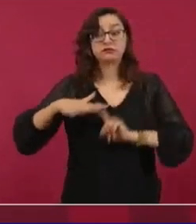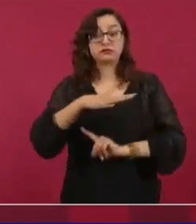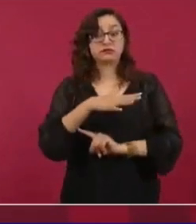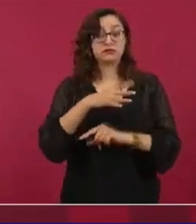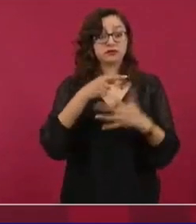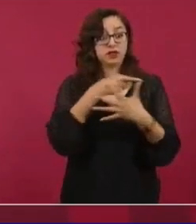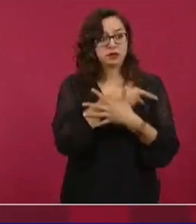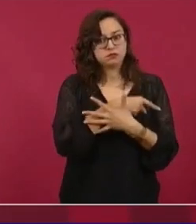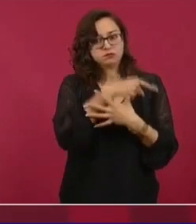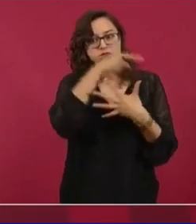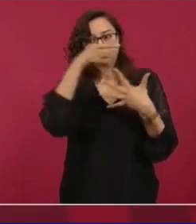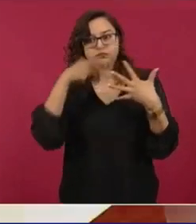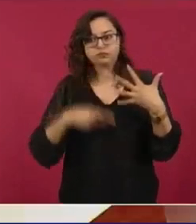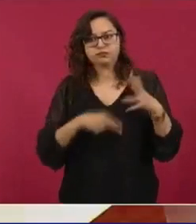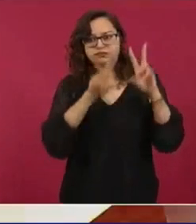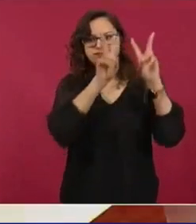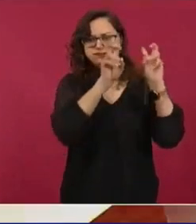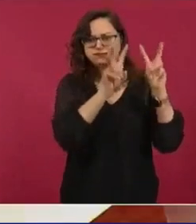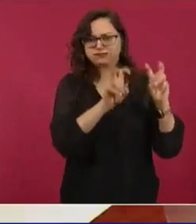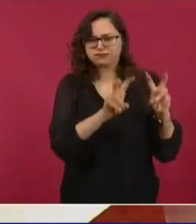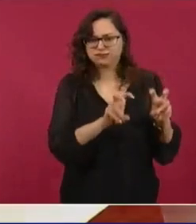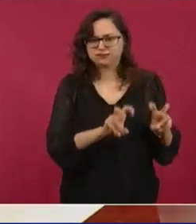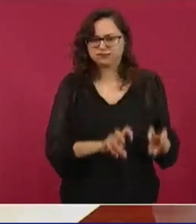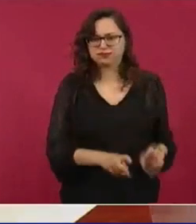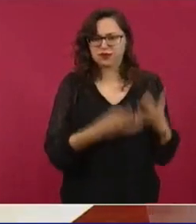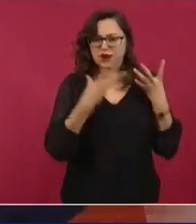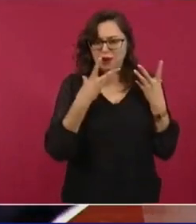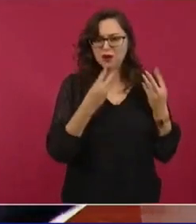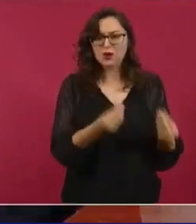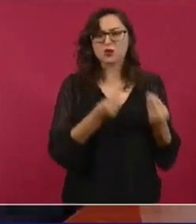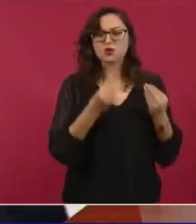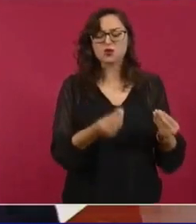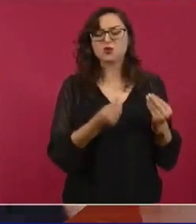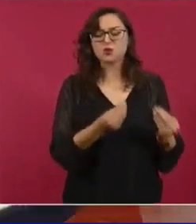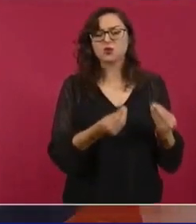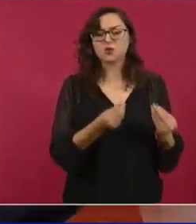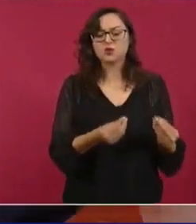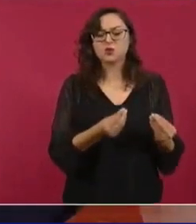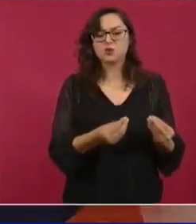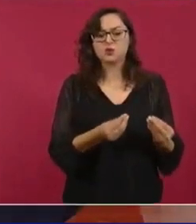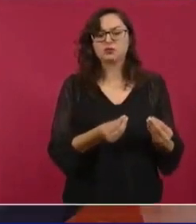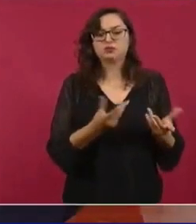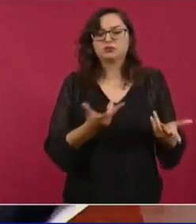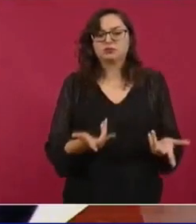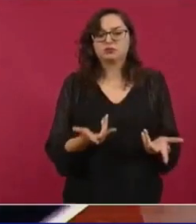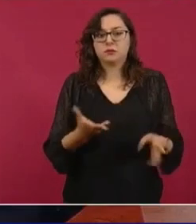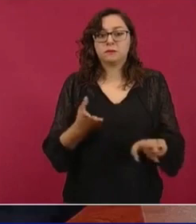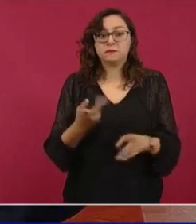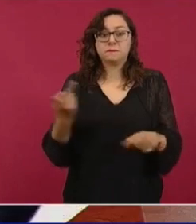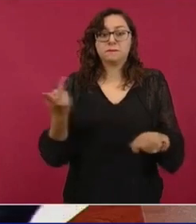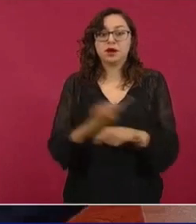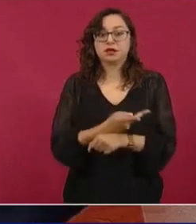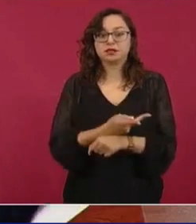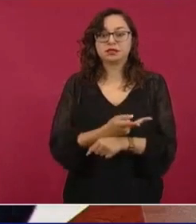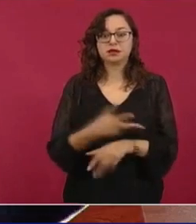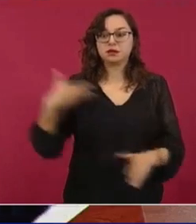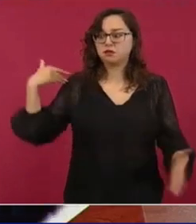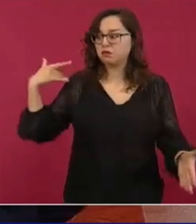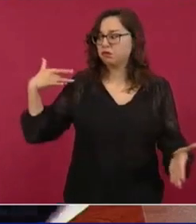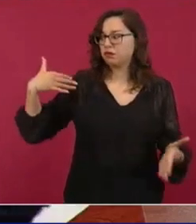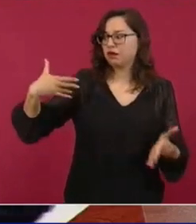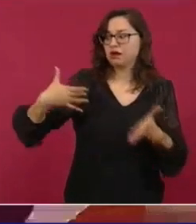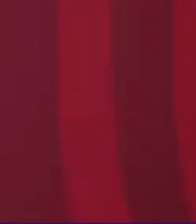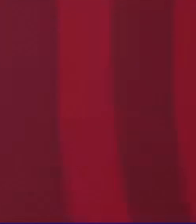después del predominio de un régimen de corrupción,